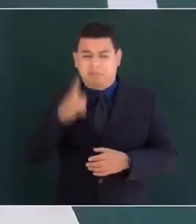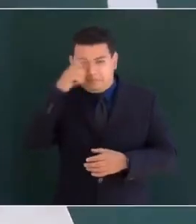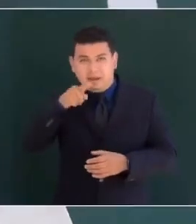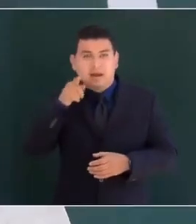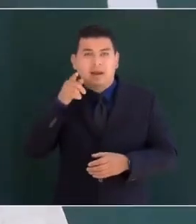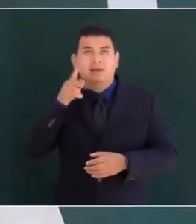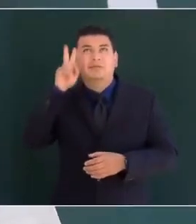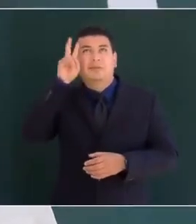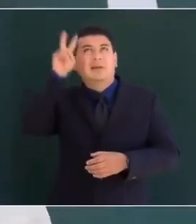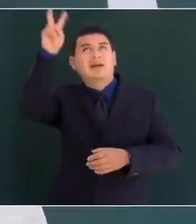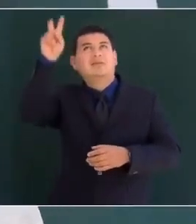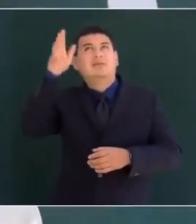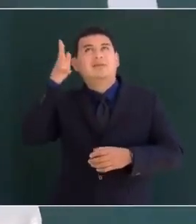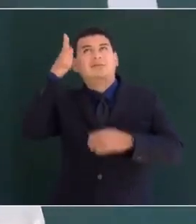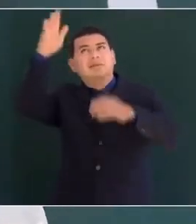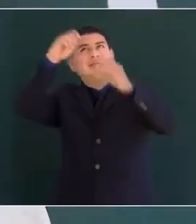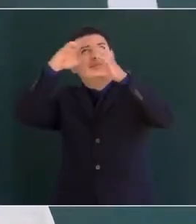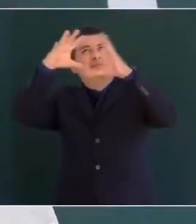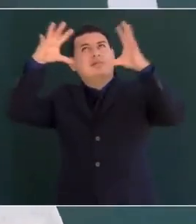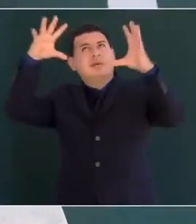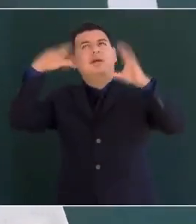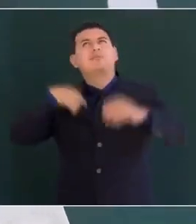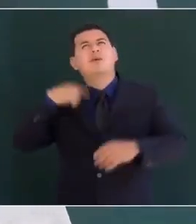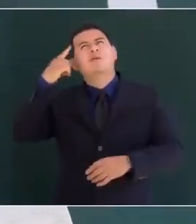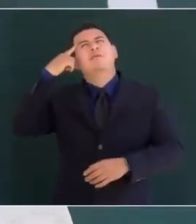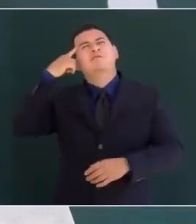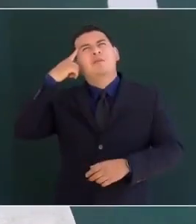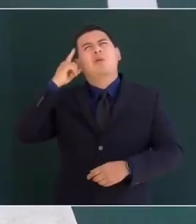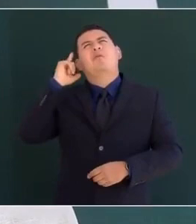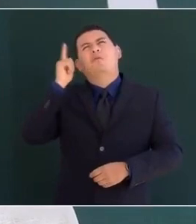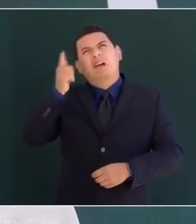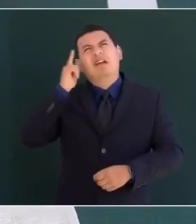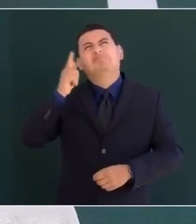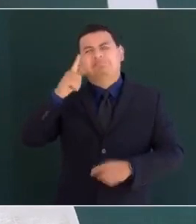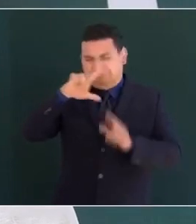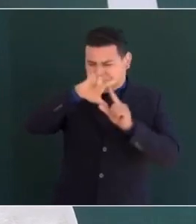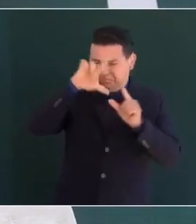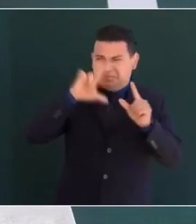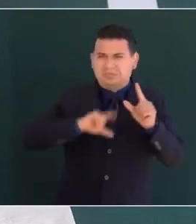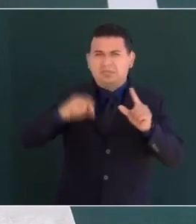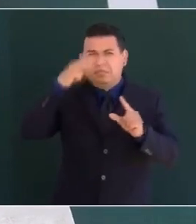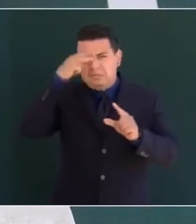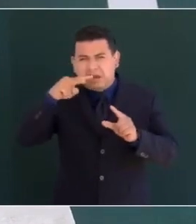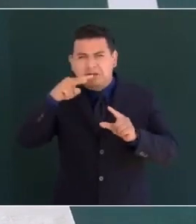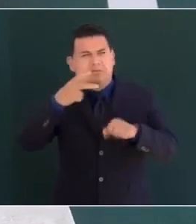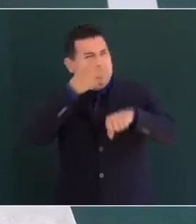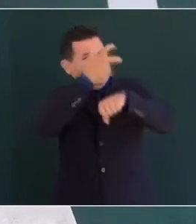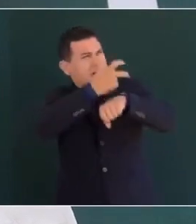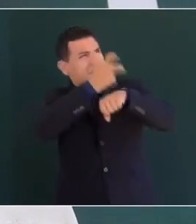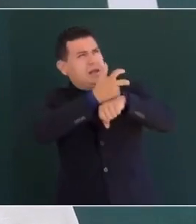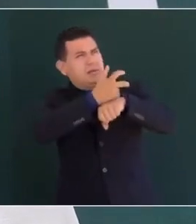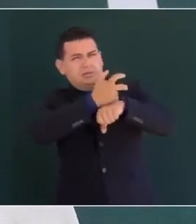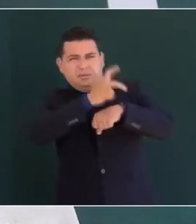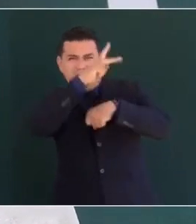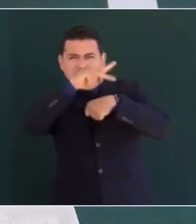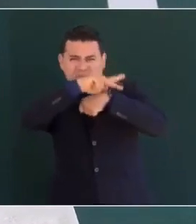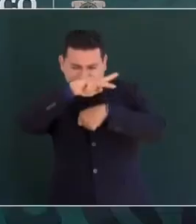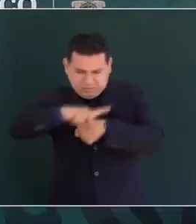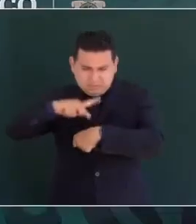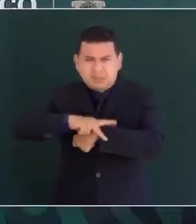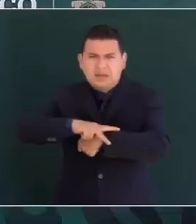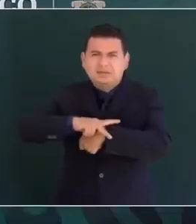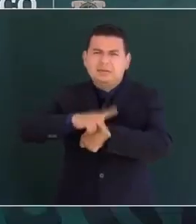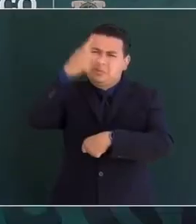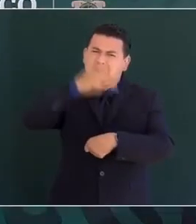tengo más esperanzas que nunca que el país de México y Estados Unidos podrán trabajar